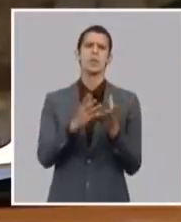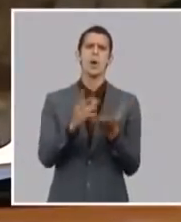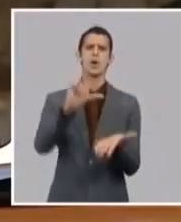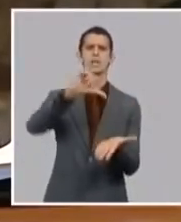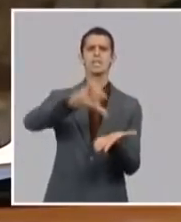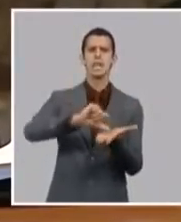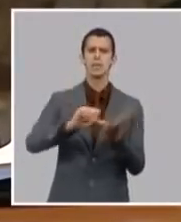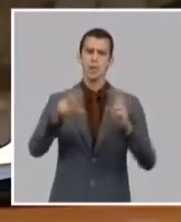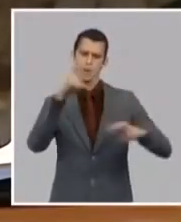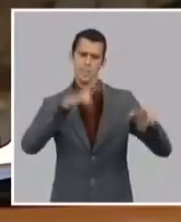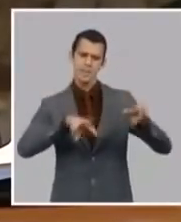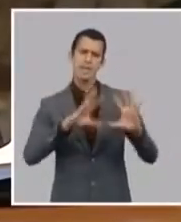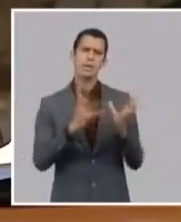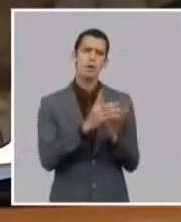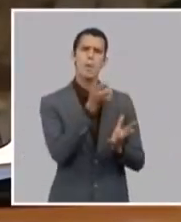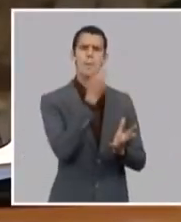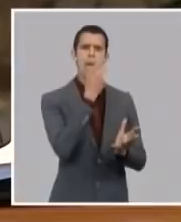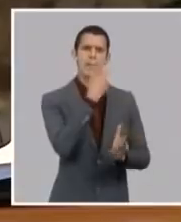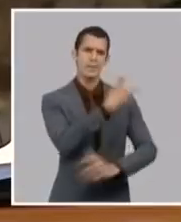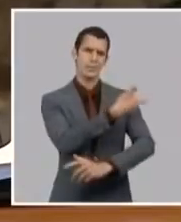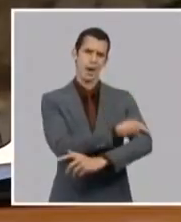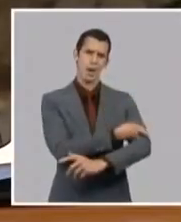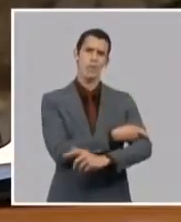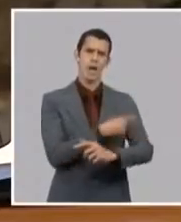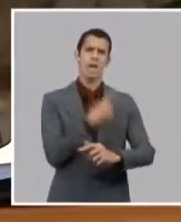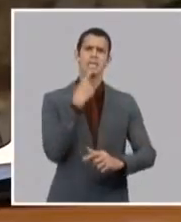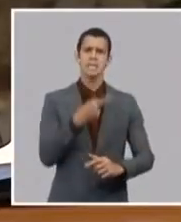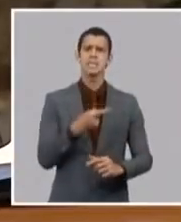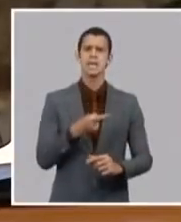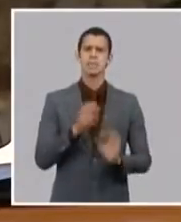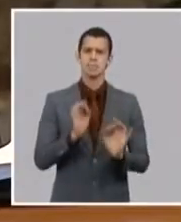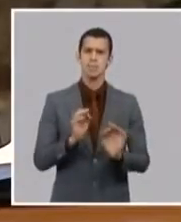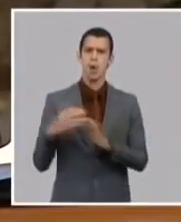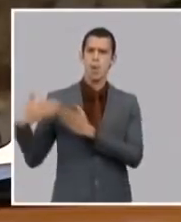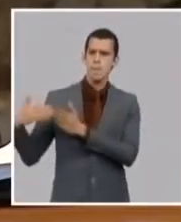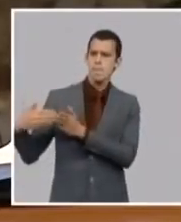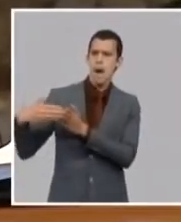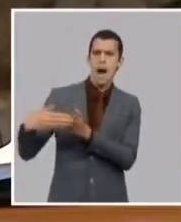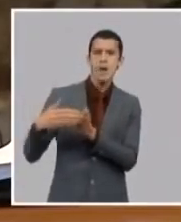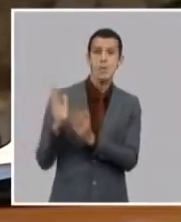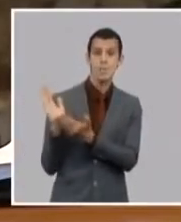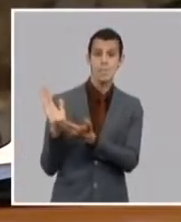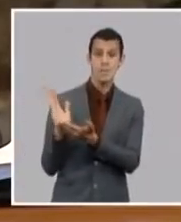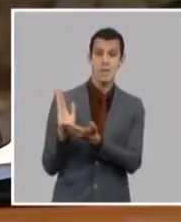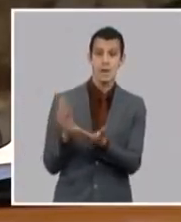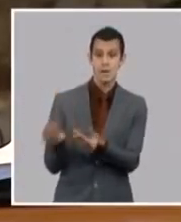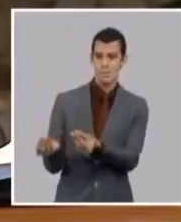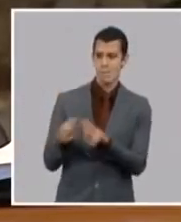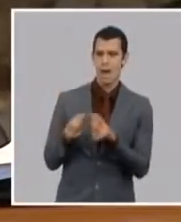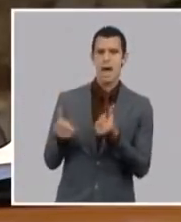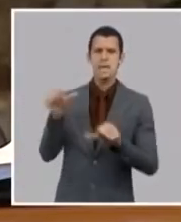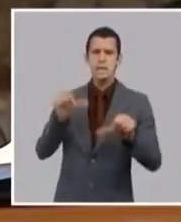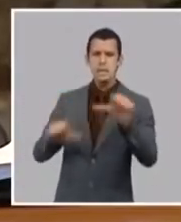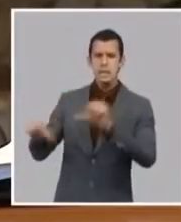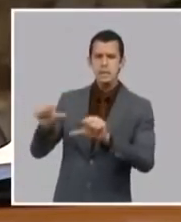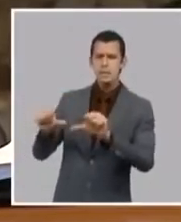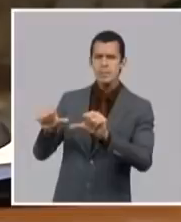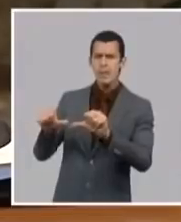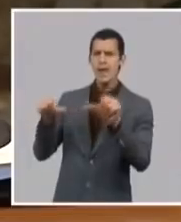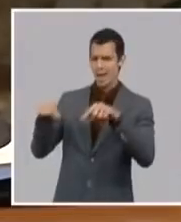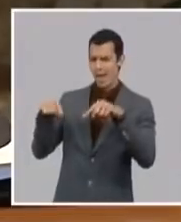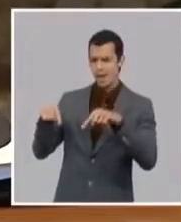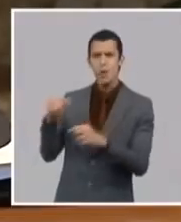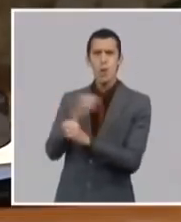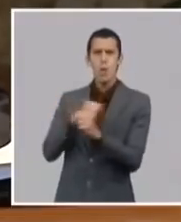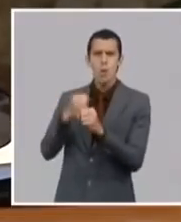navieras que habitualmente trae insumos de medicamentos para Cuba diciéndole que por causa del bloqueo dejaban de transportar